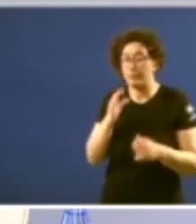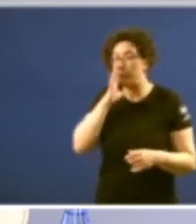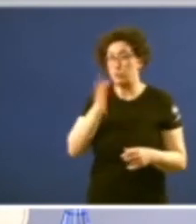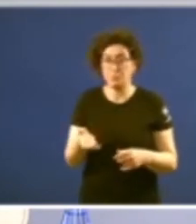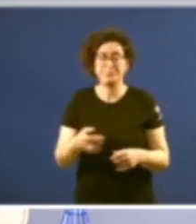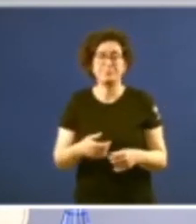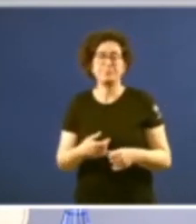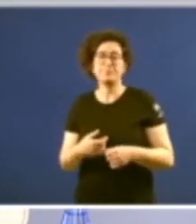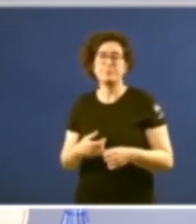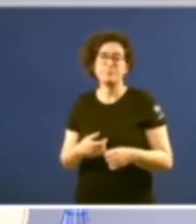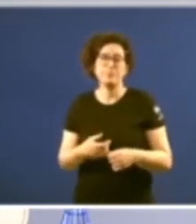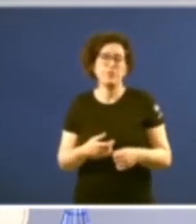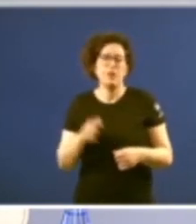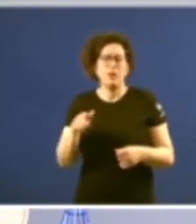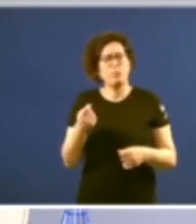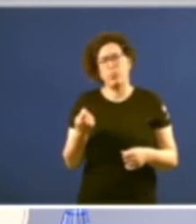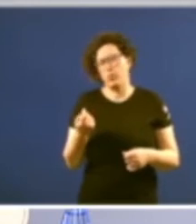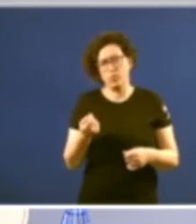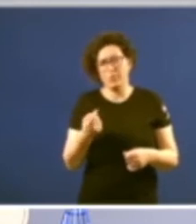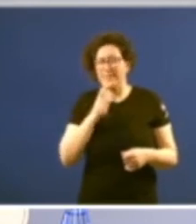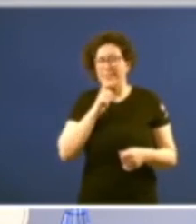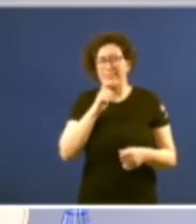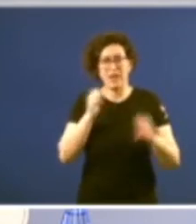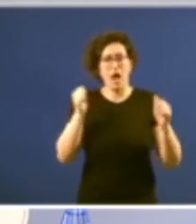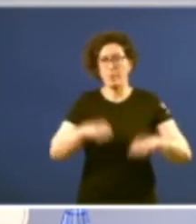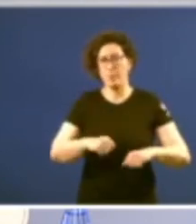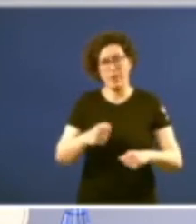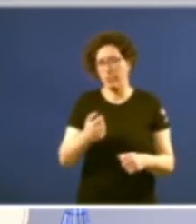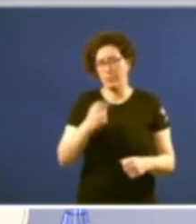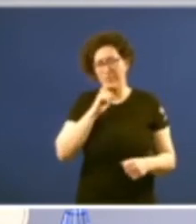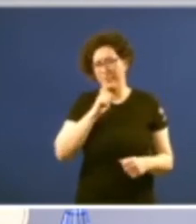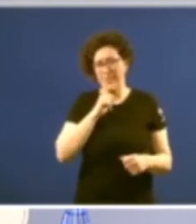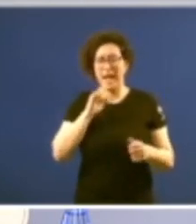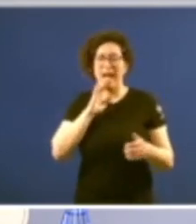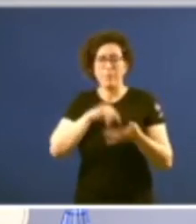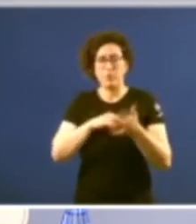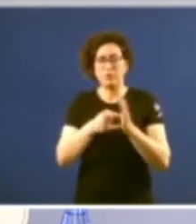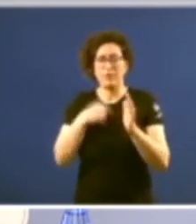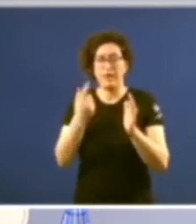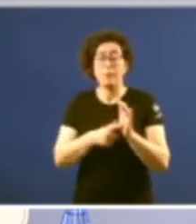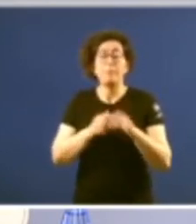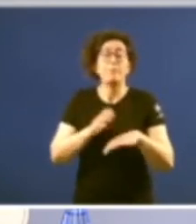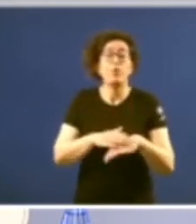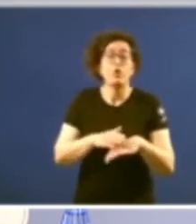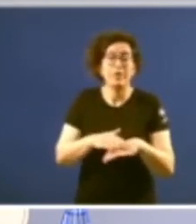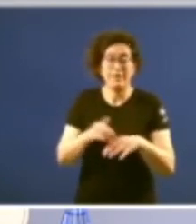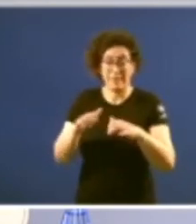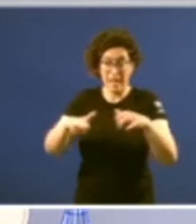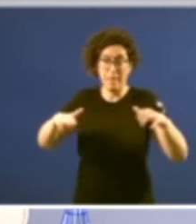que tiña moi poucas posibilidades de ser aprobado este proxeto de lei por unha cámara